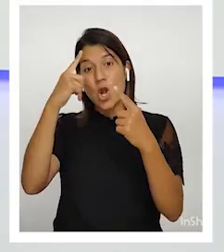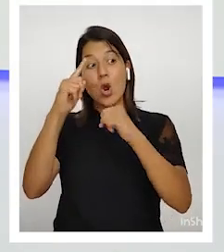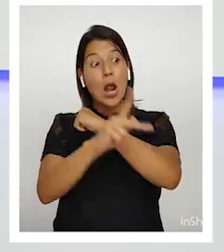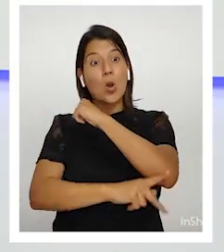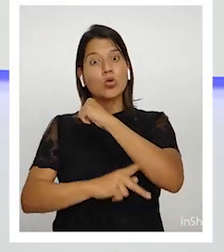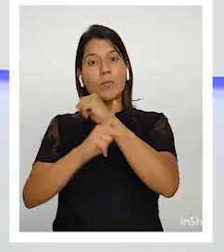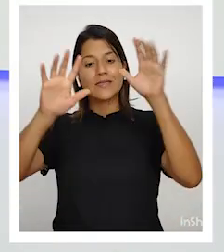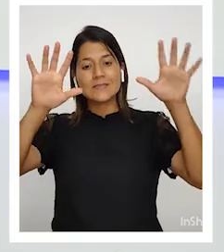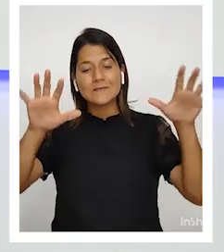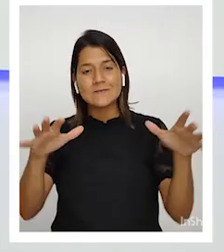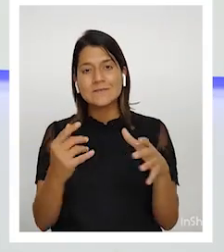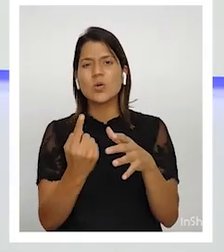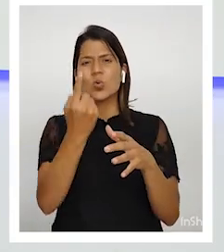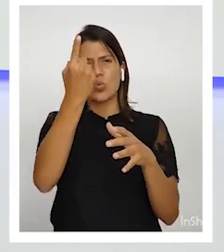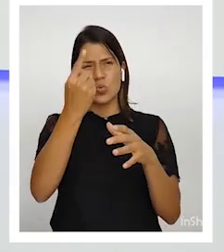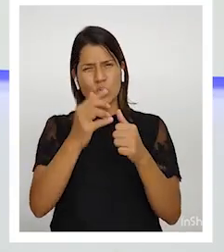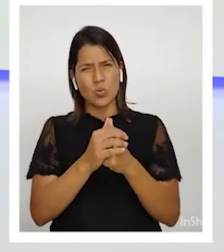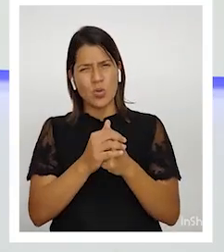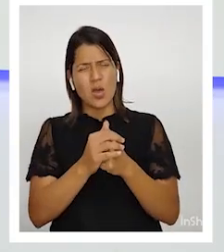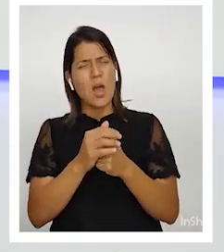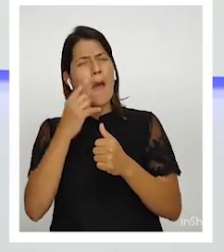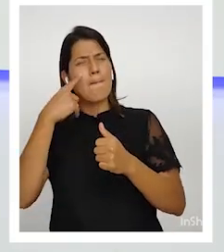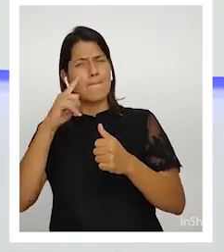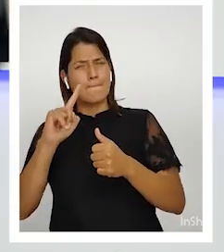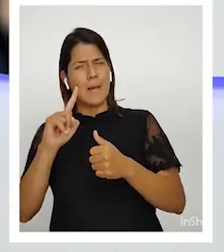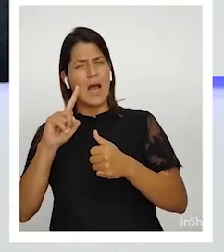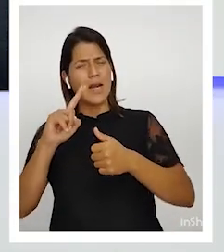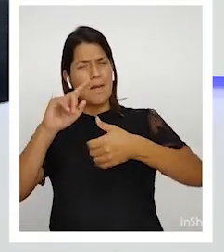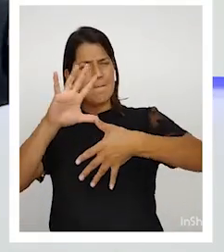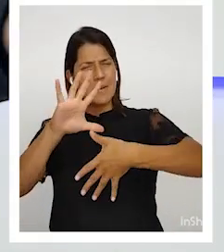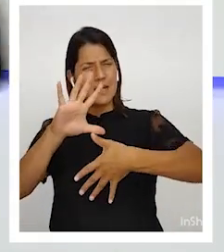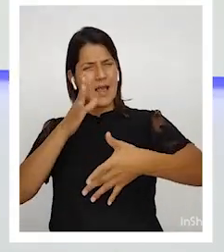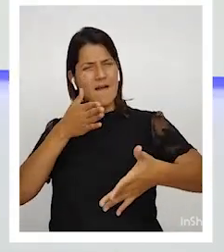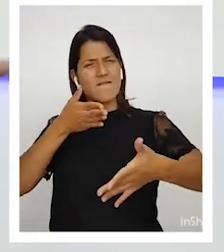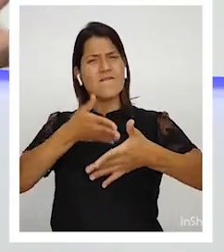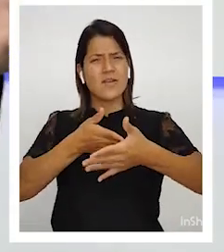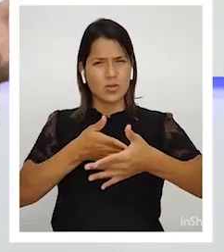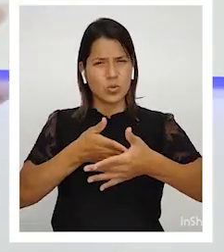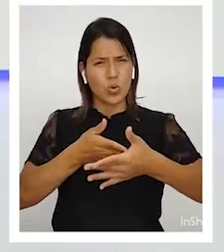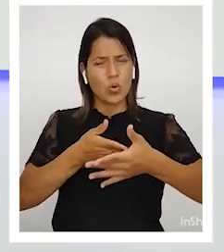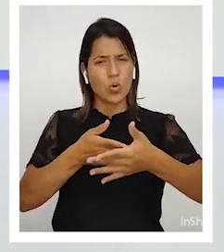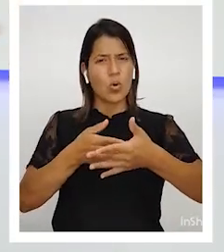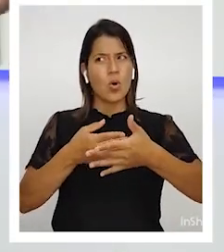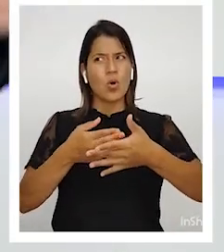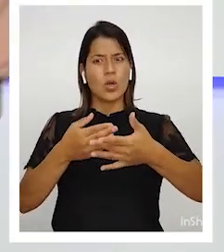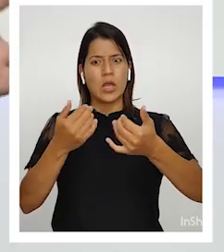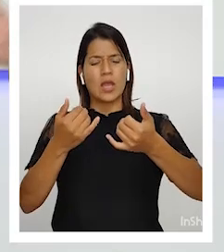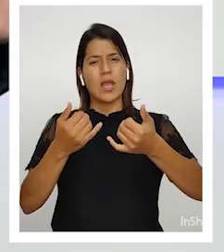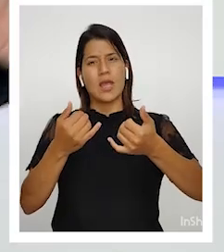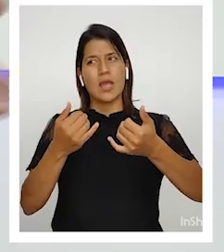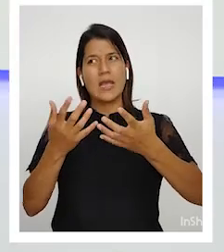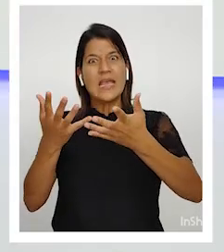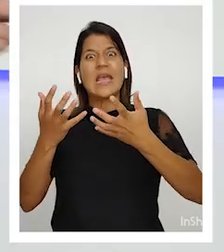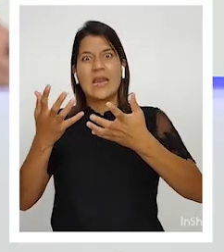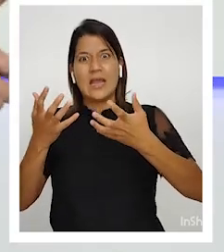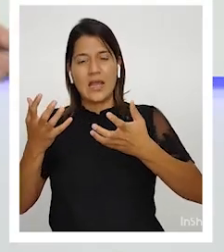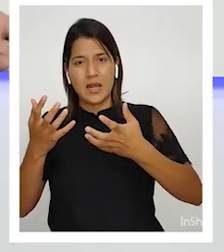a América Latina el hecho de que seamos republicanos, o sea, que estemos tan divididos? Hoy en día, por ejemplo, Europa tiene un